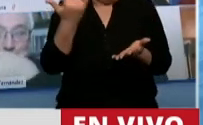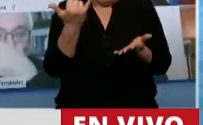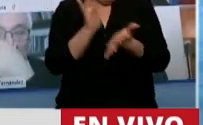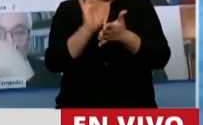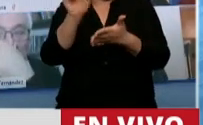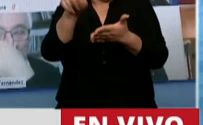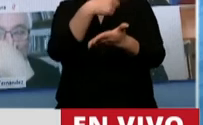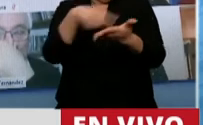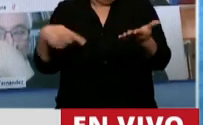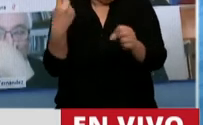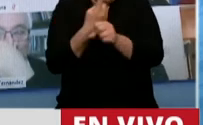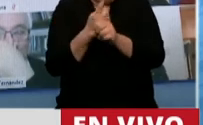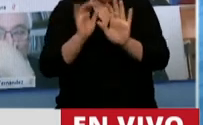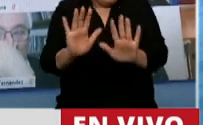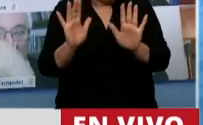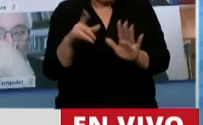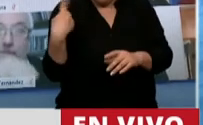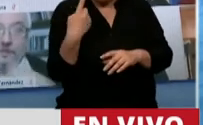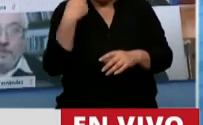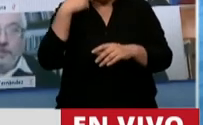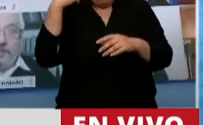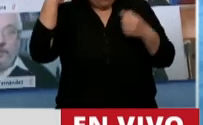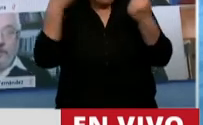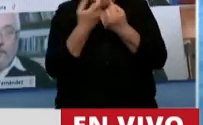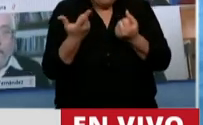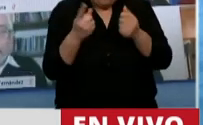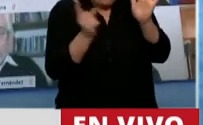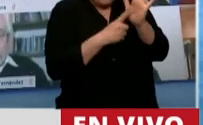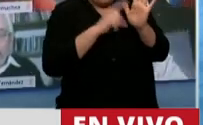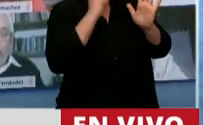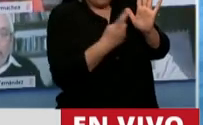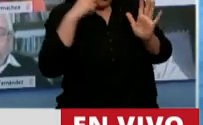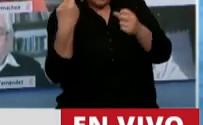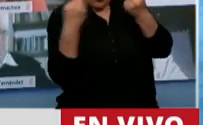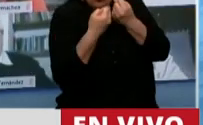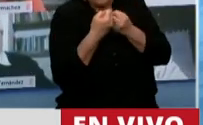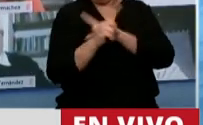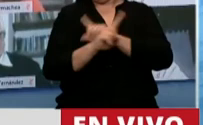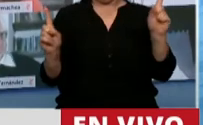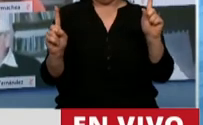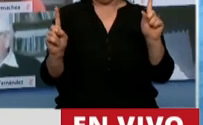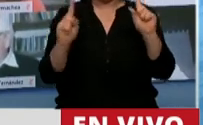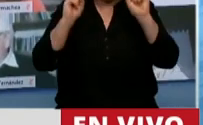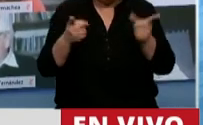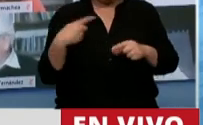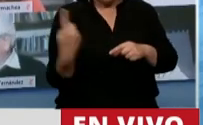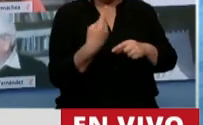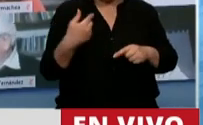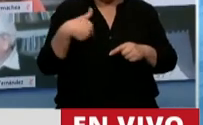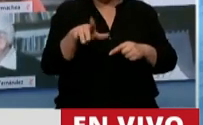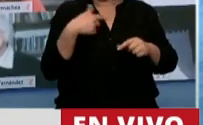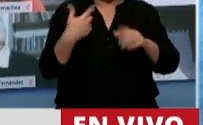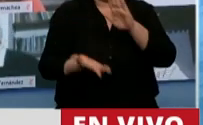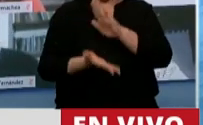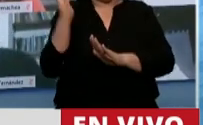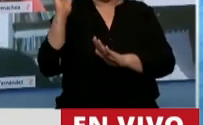no puede ser de esa manera consentida por nosotros la violación al reglamento y en consecuencia nos vamos a retirar del